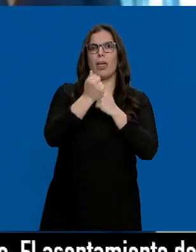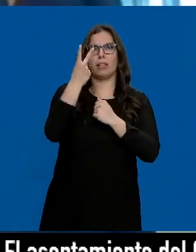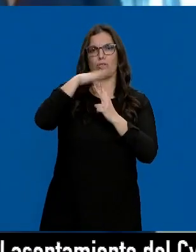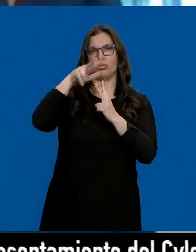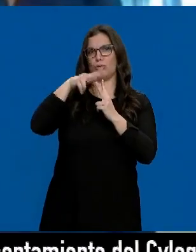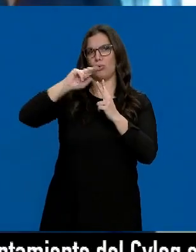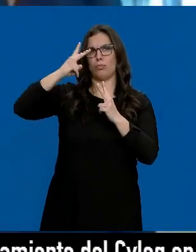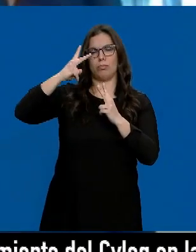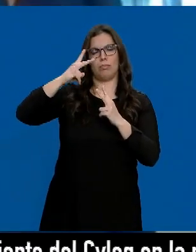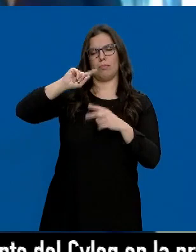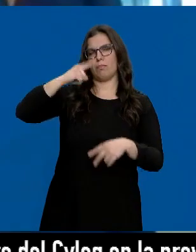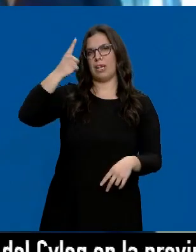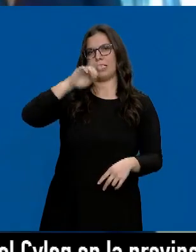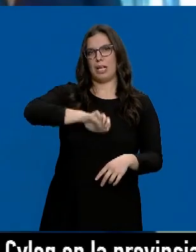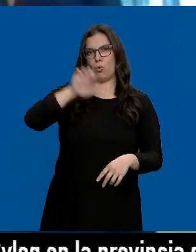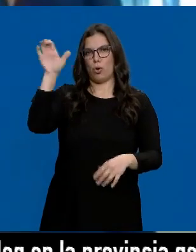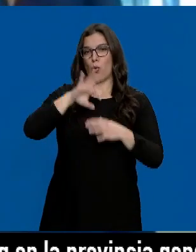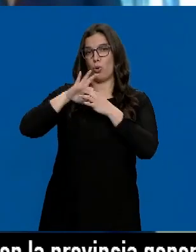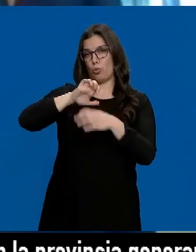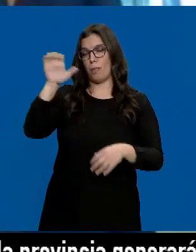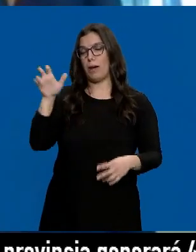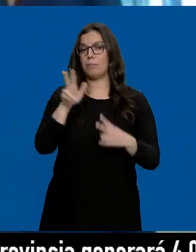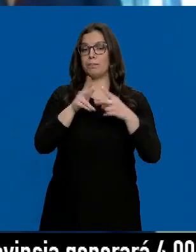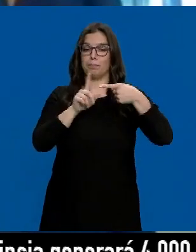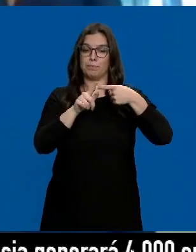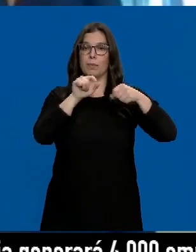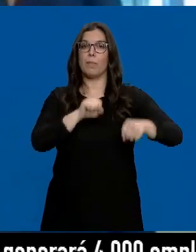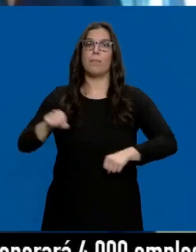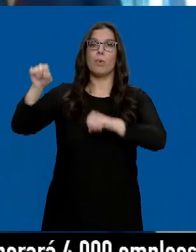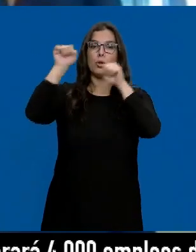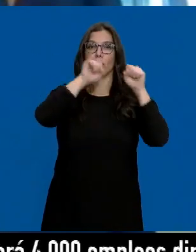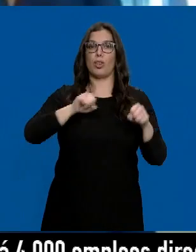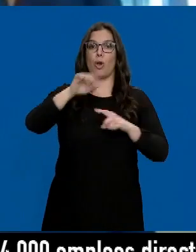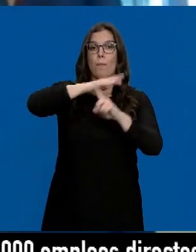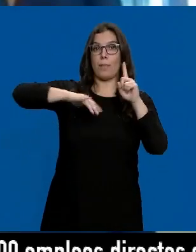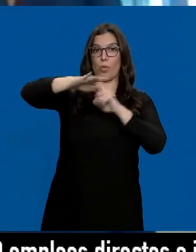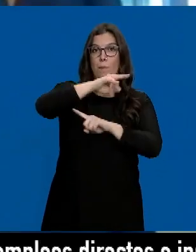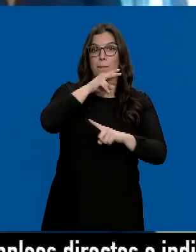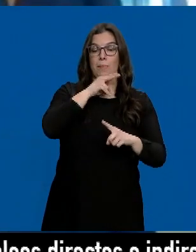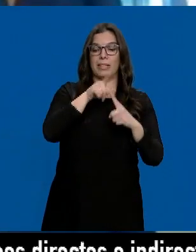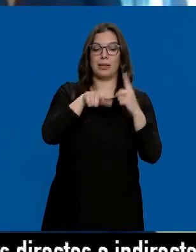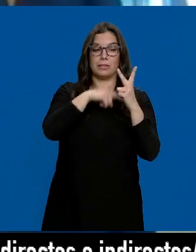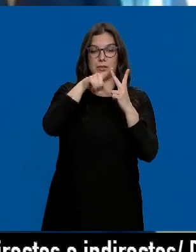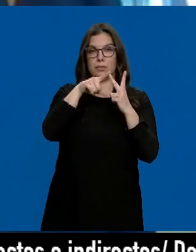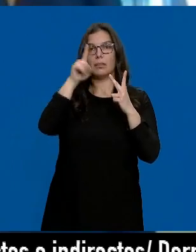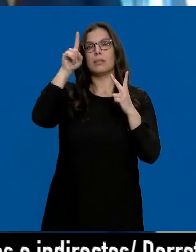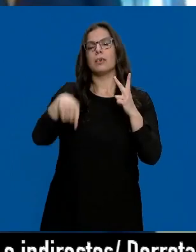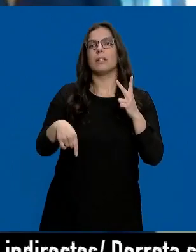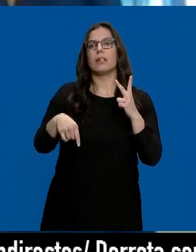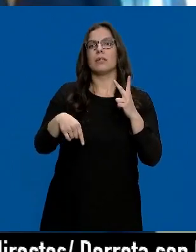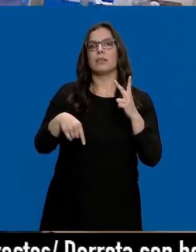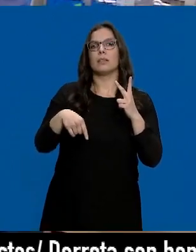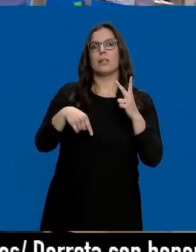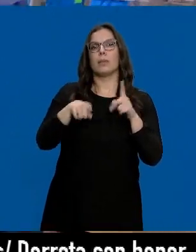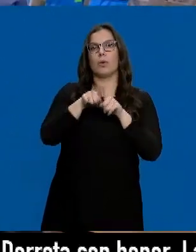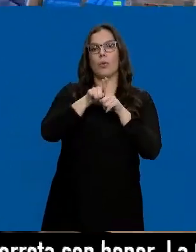Unión Europea. Hoy en día, primero, es la protección de nuestro medio ambiente y segundo, la digitalización de nuestras